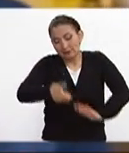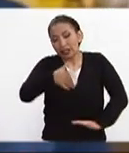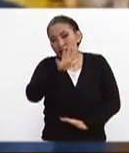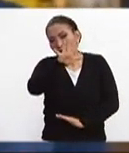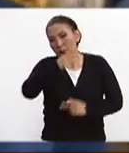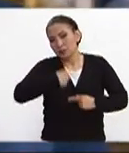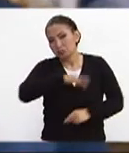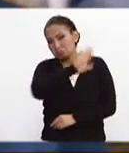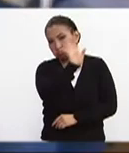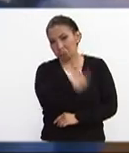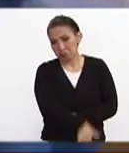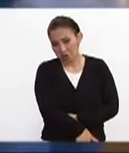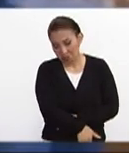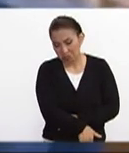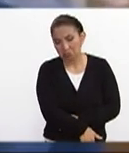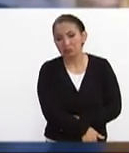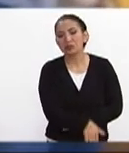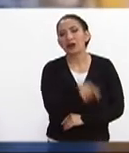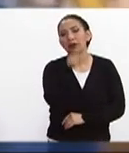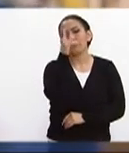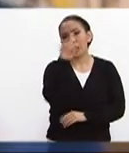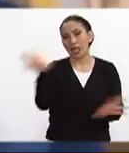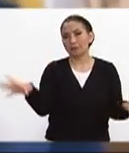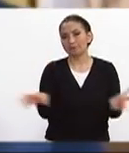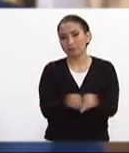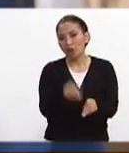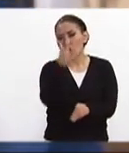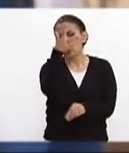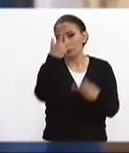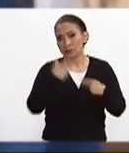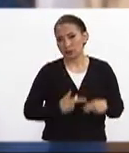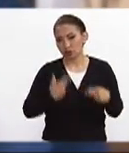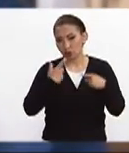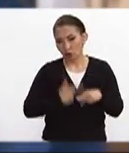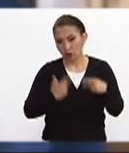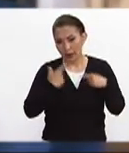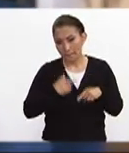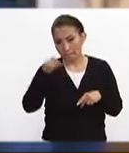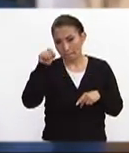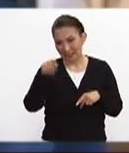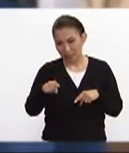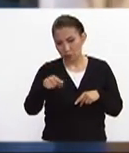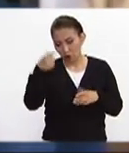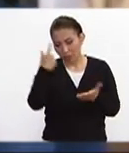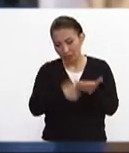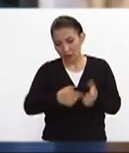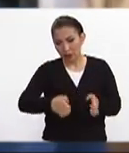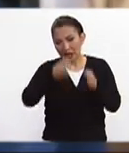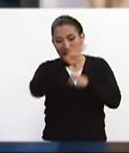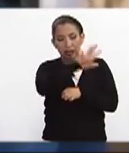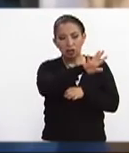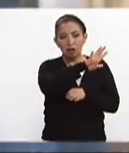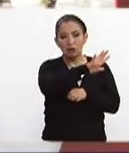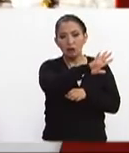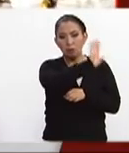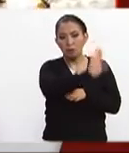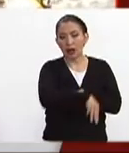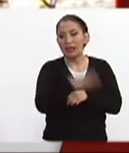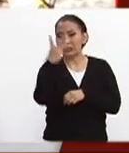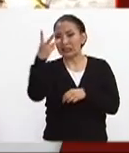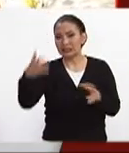cinco cuerpos sin vida para dar un total de ocho personas recuperadas cinco sin vida y tres